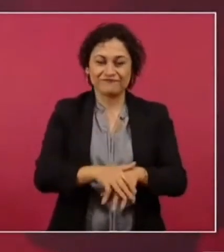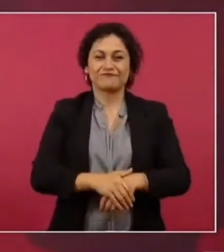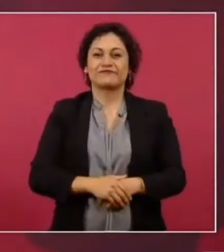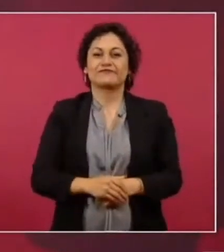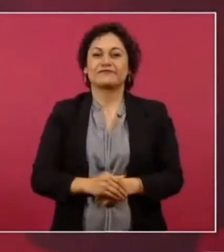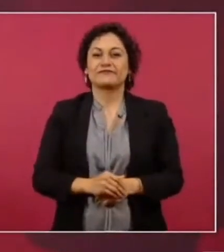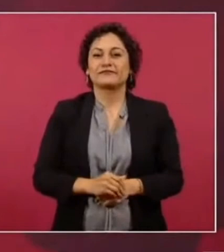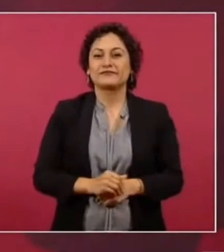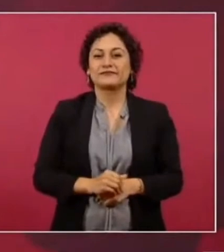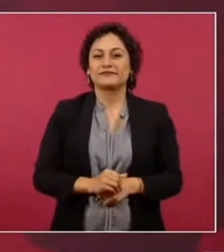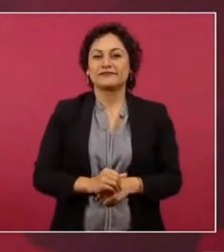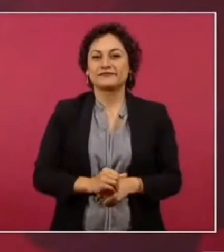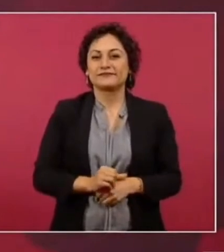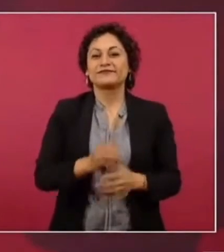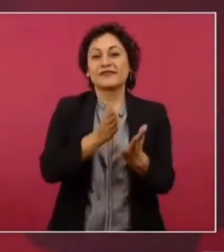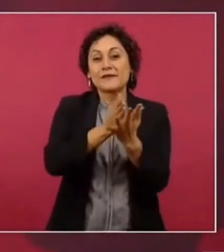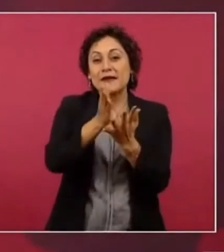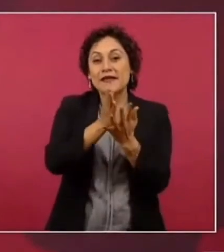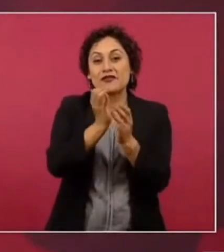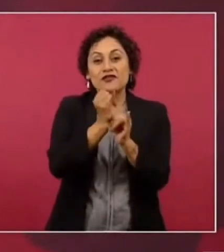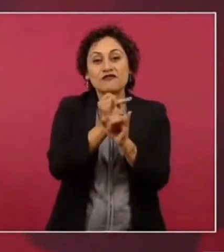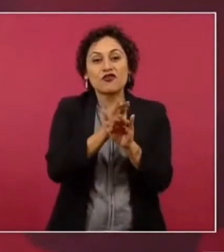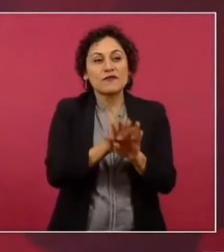los medios de desinformación